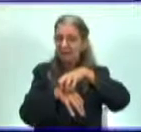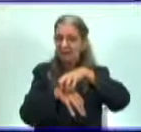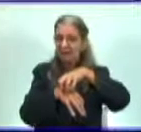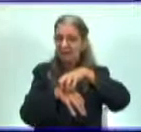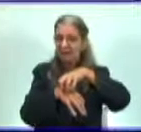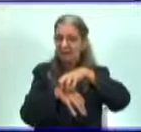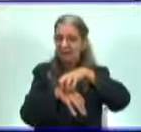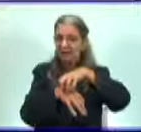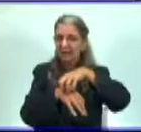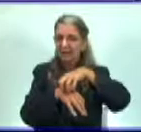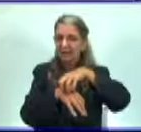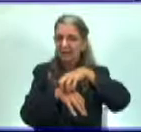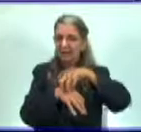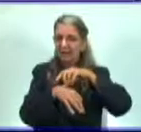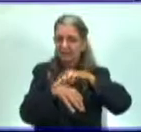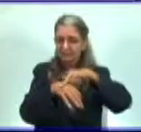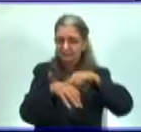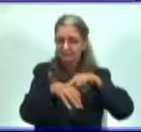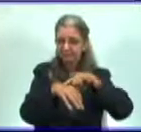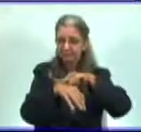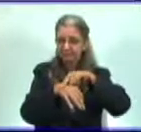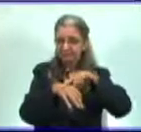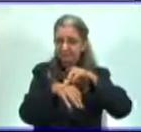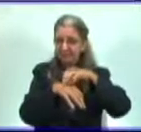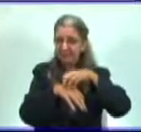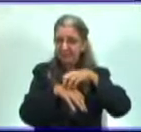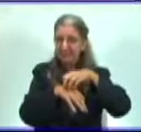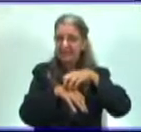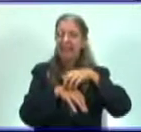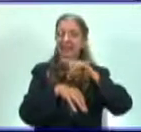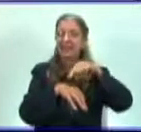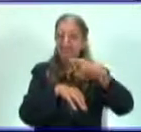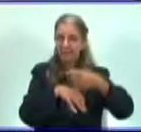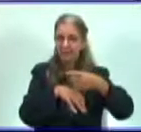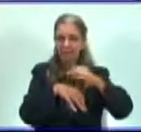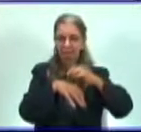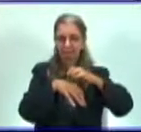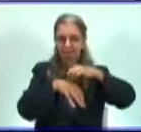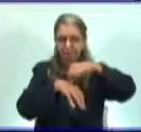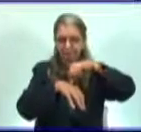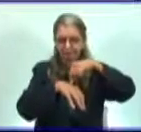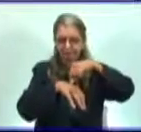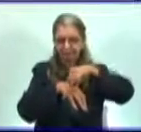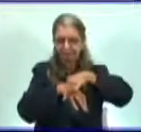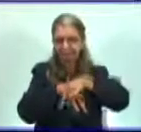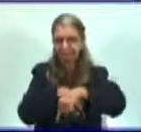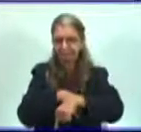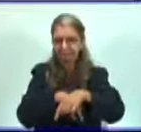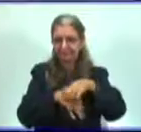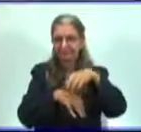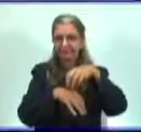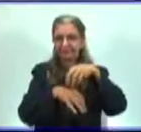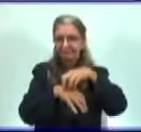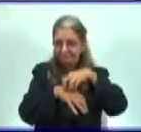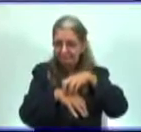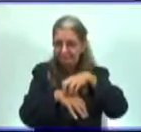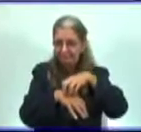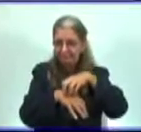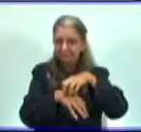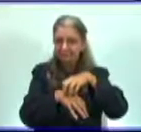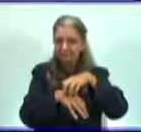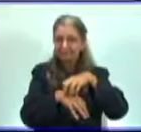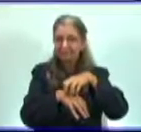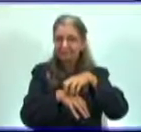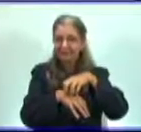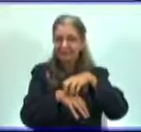citoplasmática. Una vez que logra adherirse a la membrana citoplasmática por los filamentos